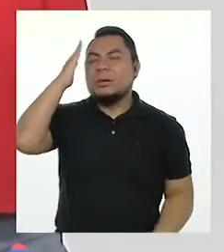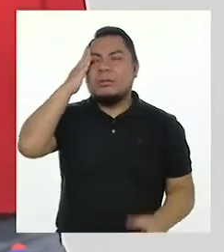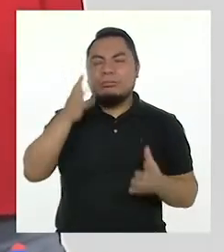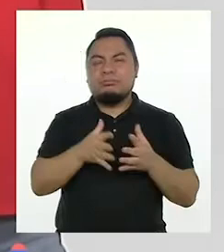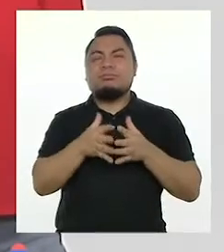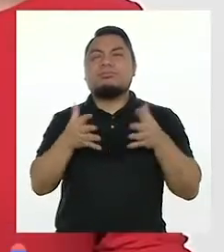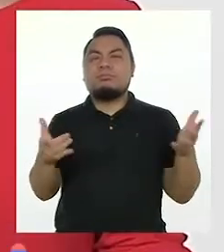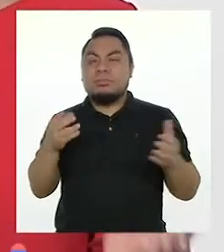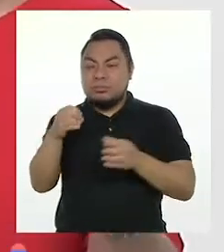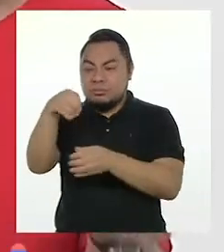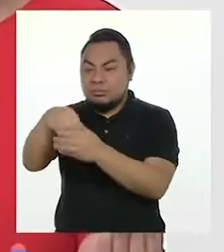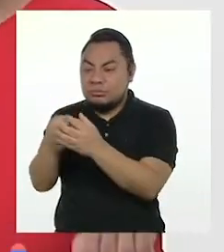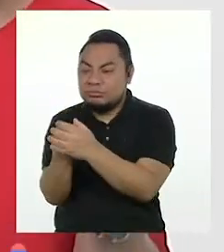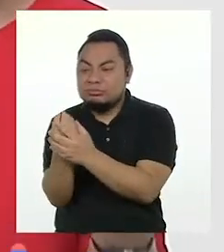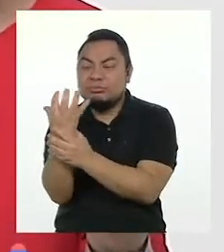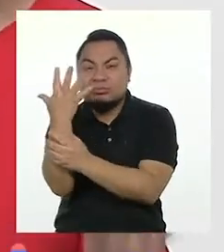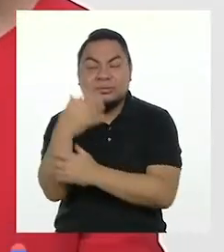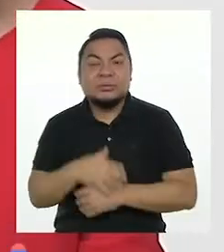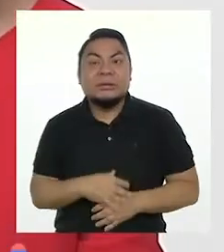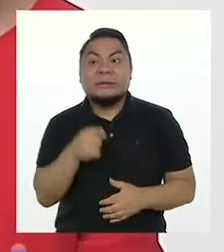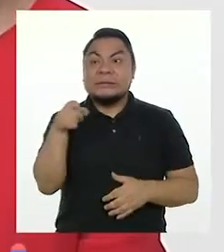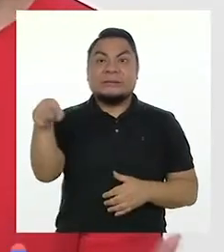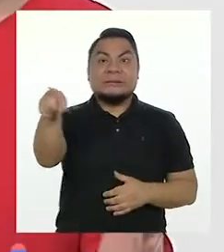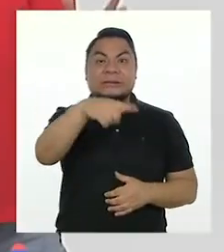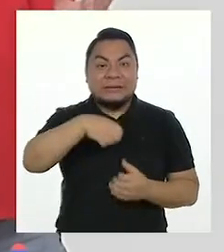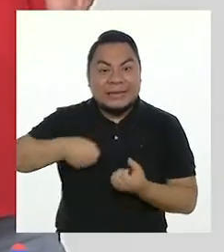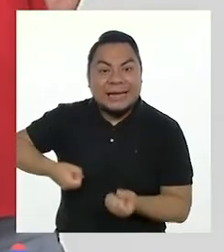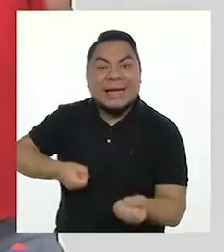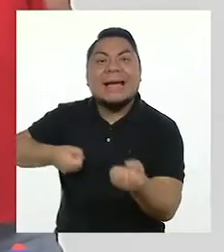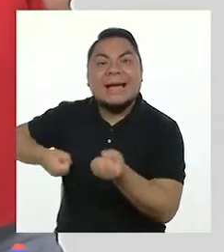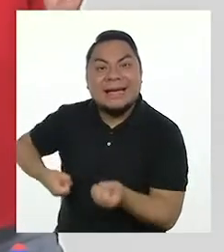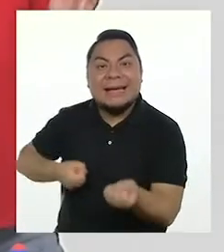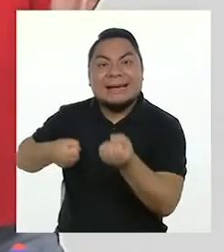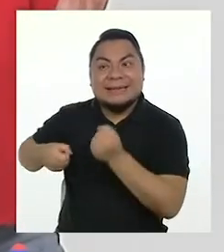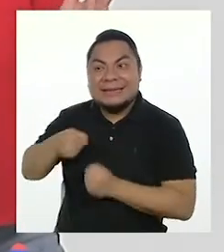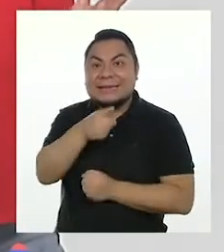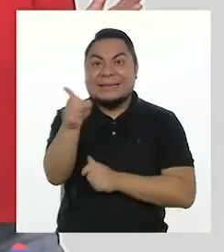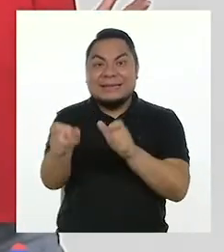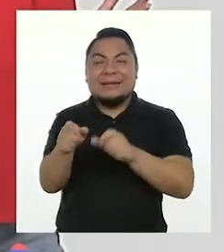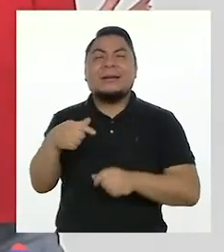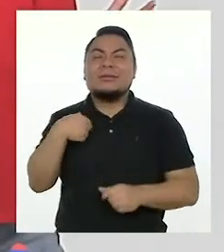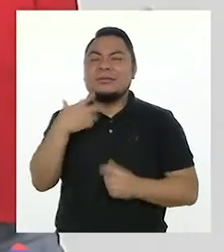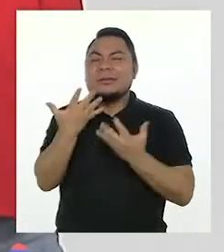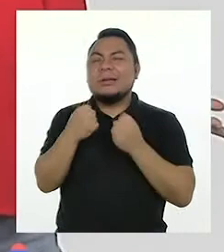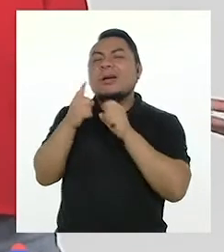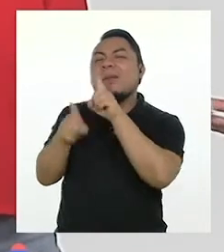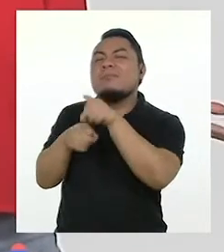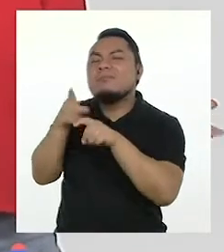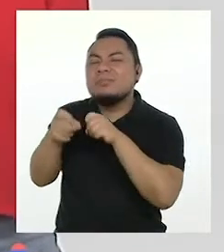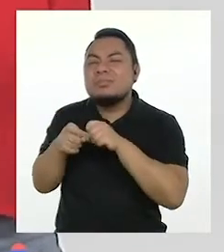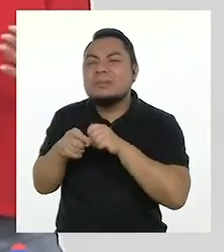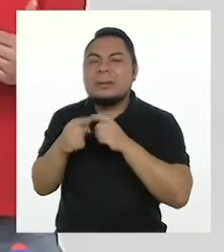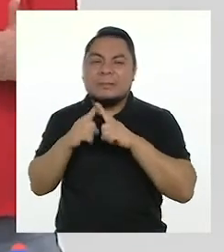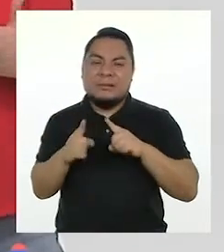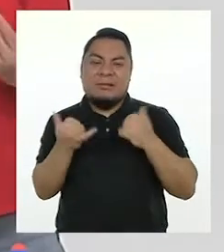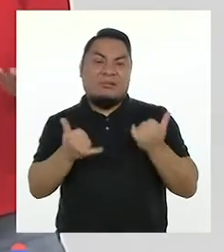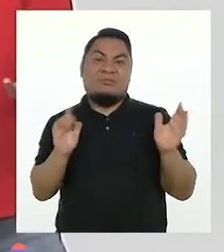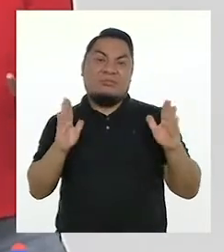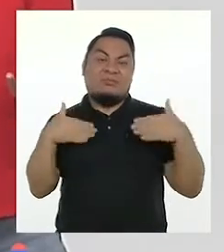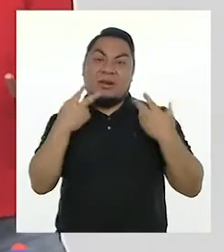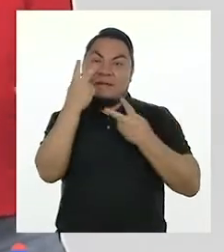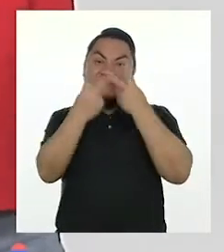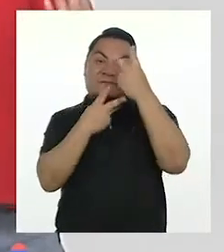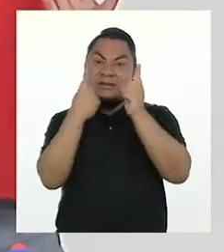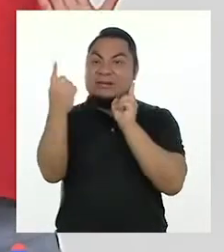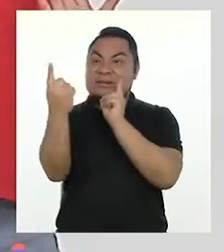mucho sobre sembrar. Son los agricultores. Me encantaría poder preguntarles, pero por ahora no podemos